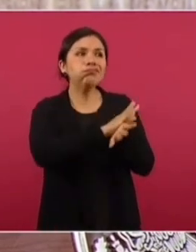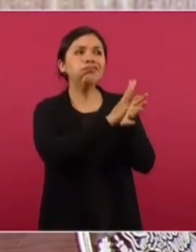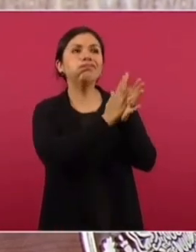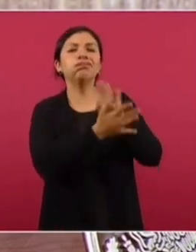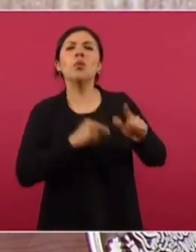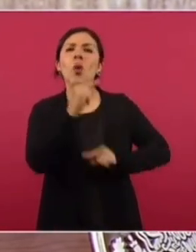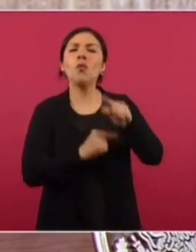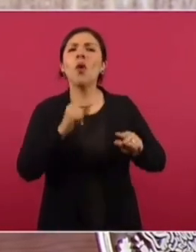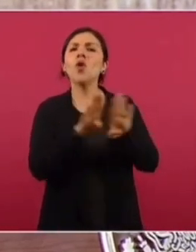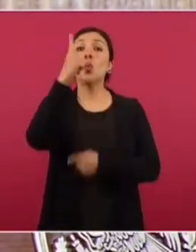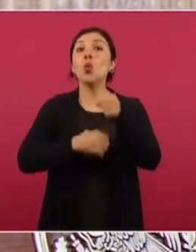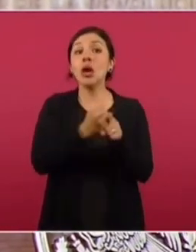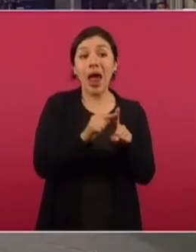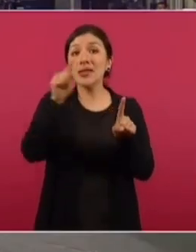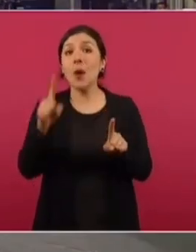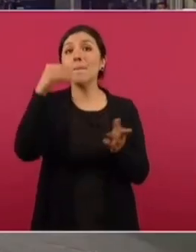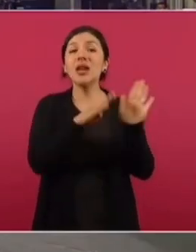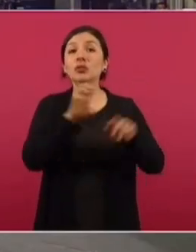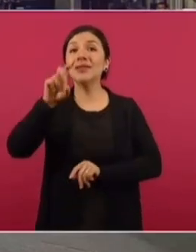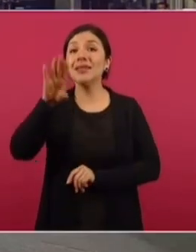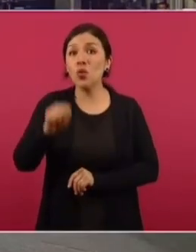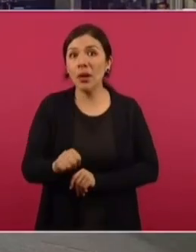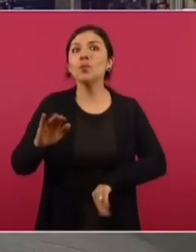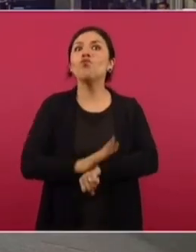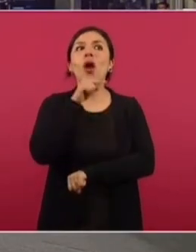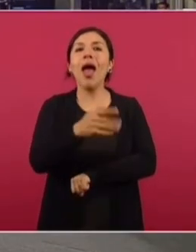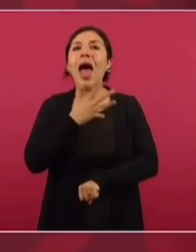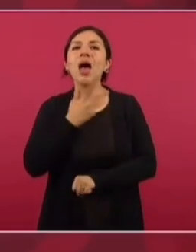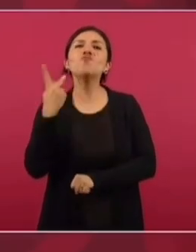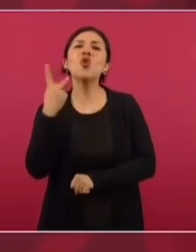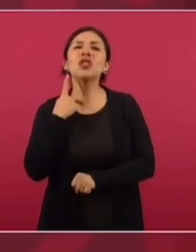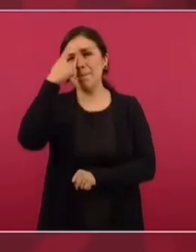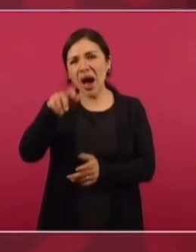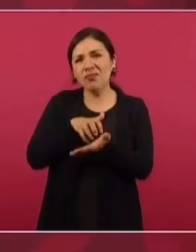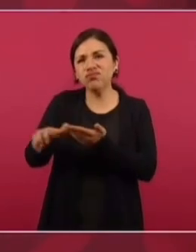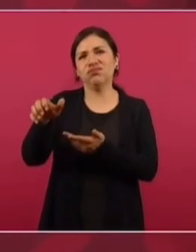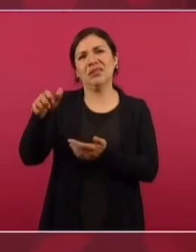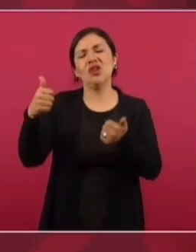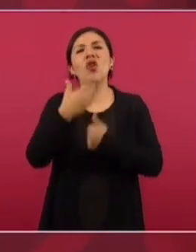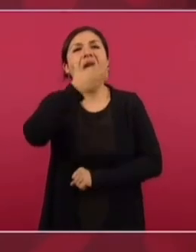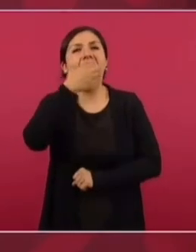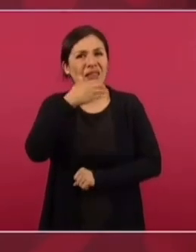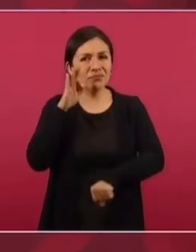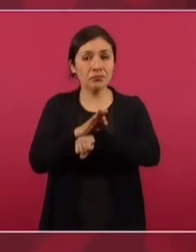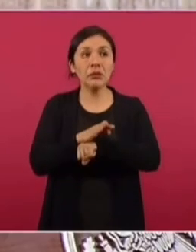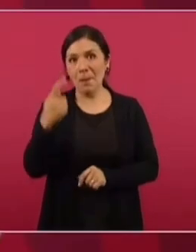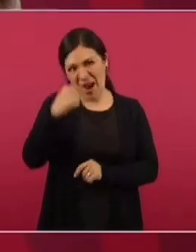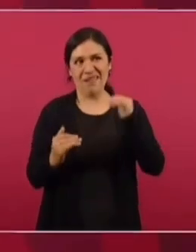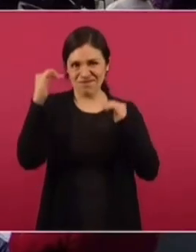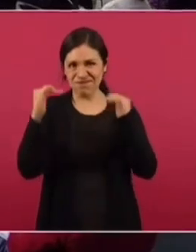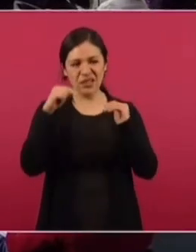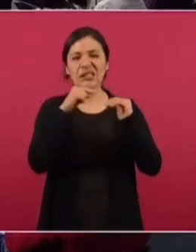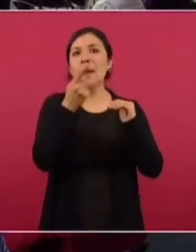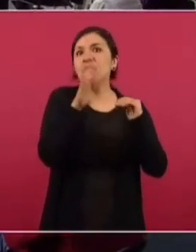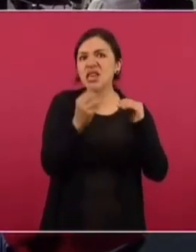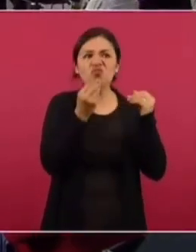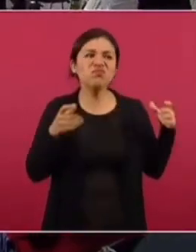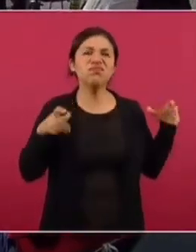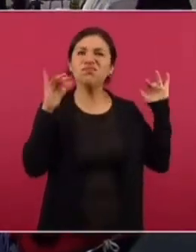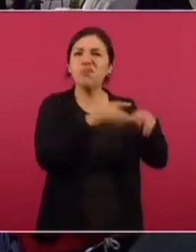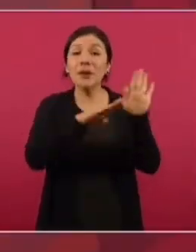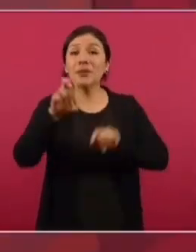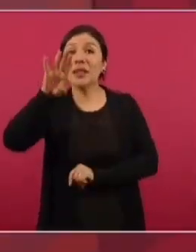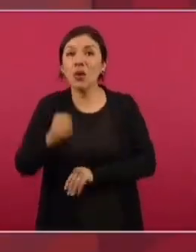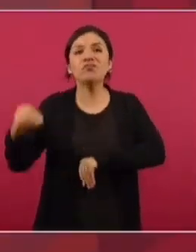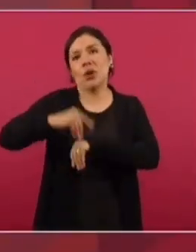su esencia revolucionaria. En 1939, para enfrentarse a la política popular y patriótica del General Cárdenas, surgió el PAN, opositor al